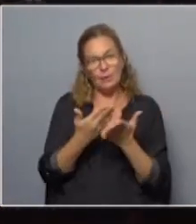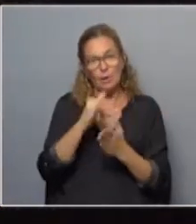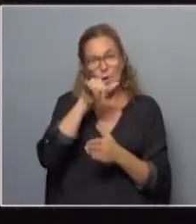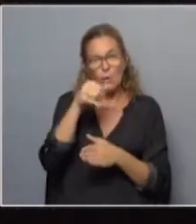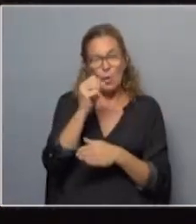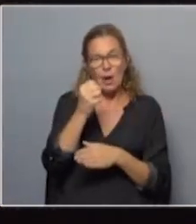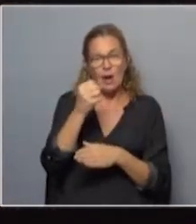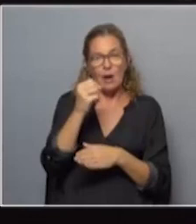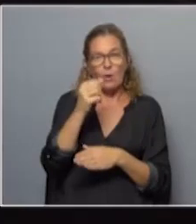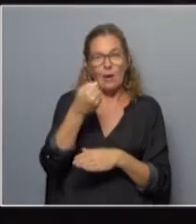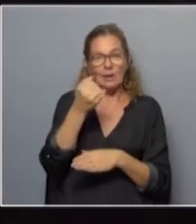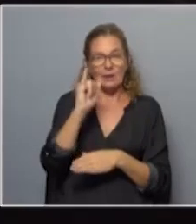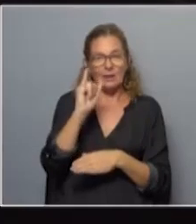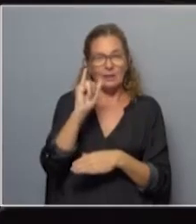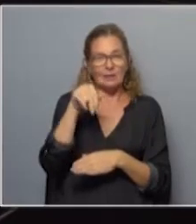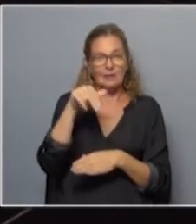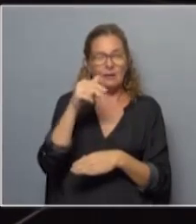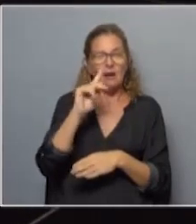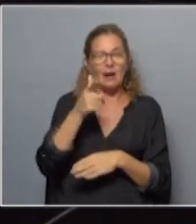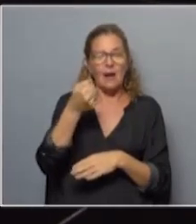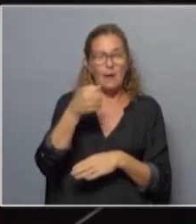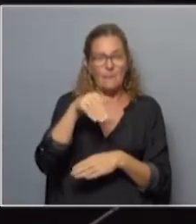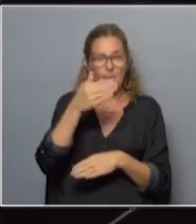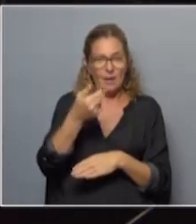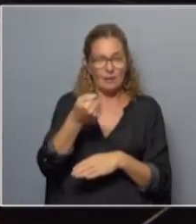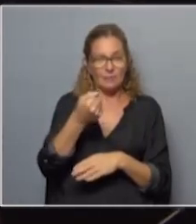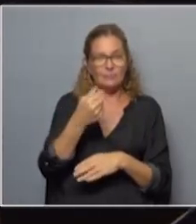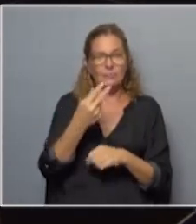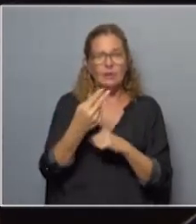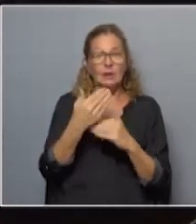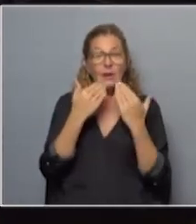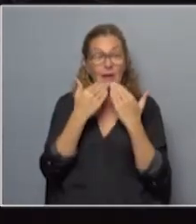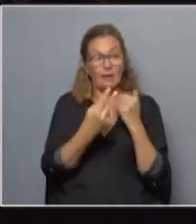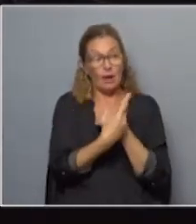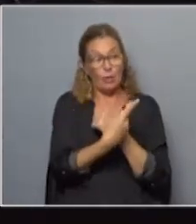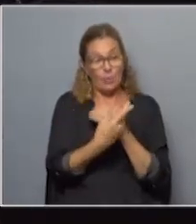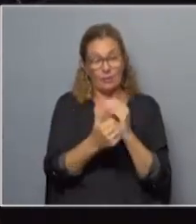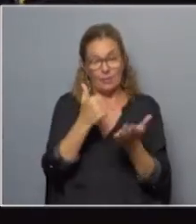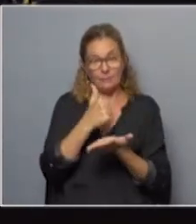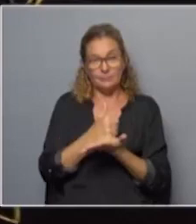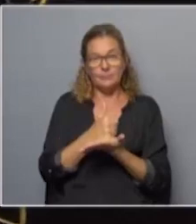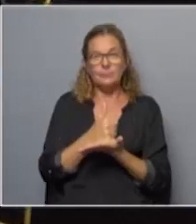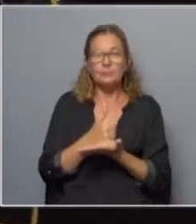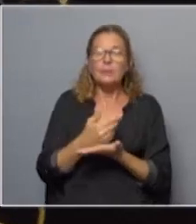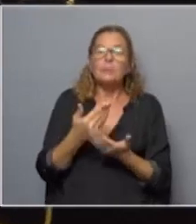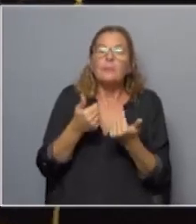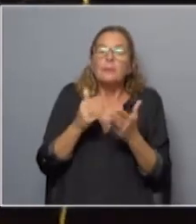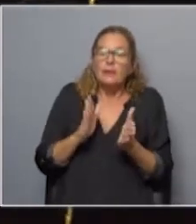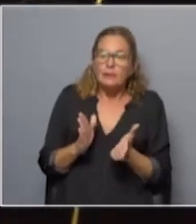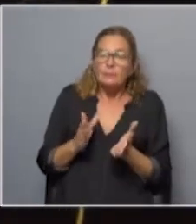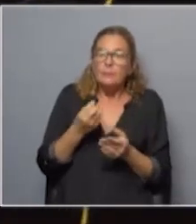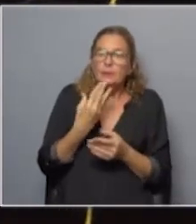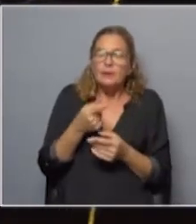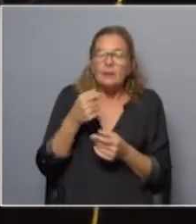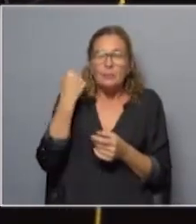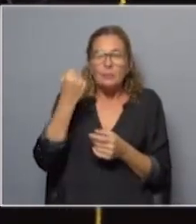Joaquín Gamba, presidente de la Asociación de Defensores Públicos. Bienvenidos ambos. ¿Qué tal? Muchas gracias por estar. Tyler, para empezar, ¿por